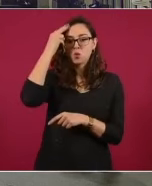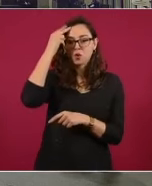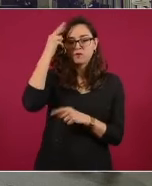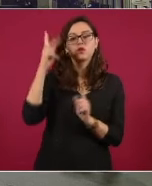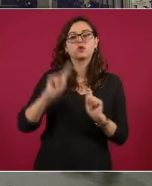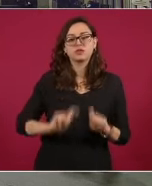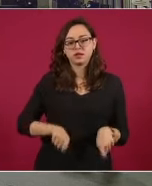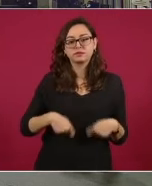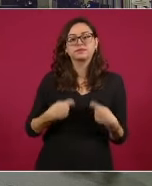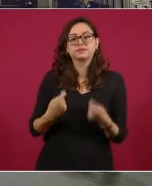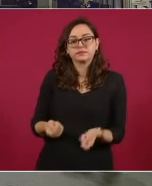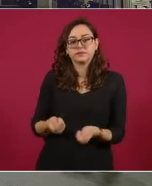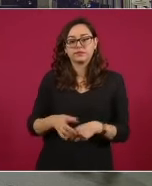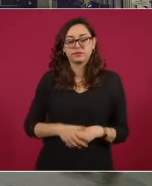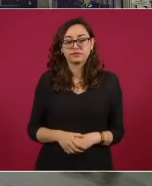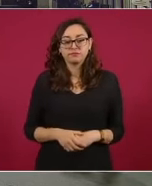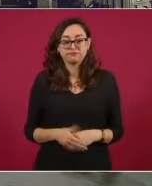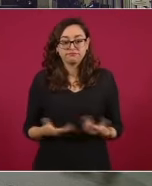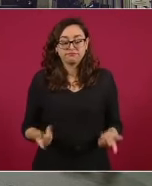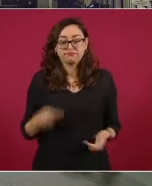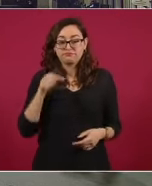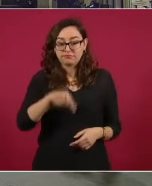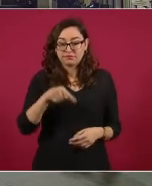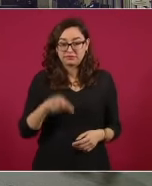despojar a los indígenas,